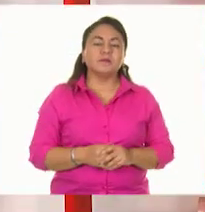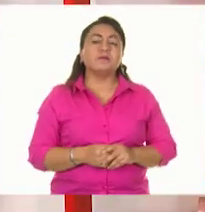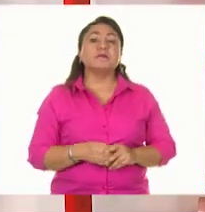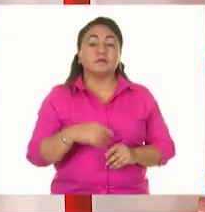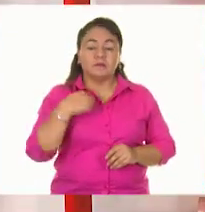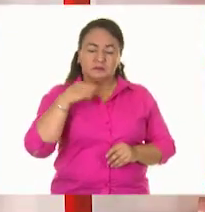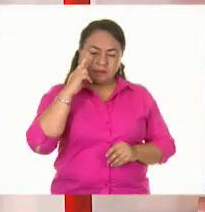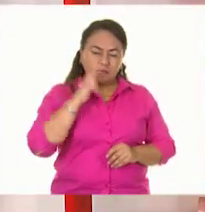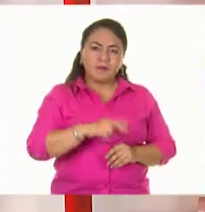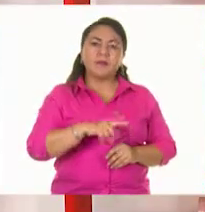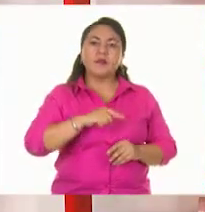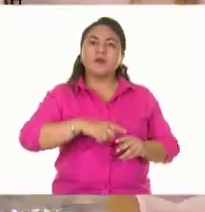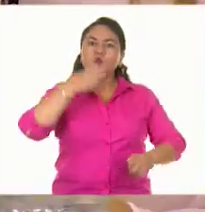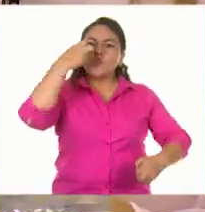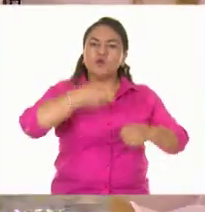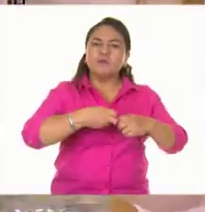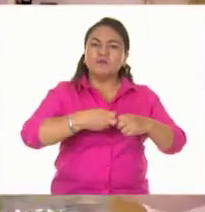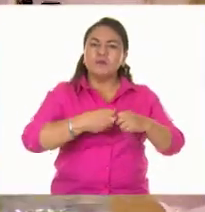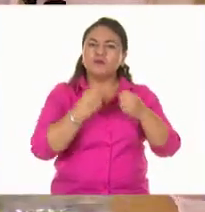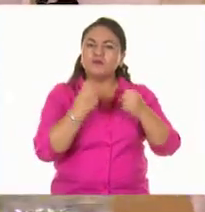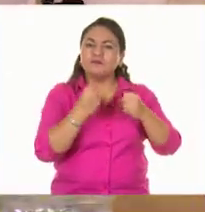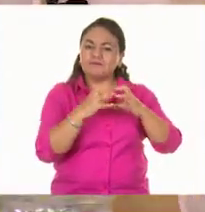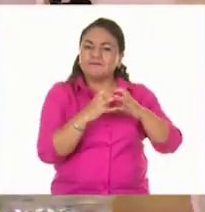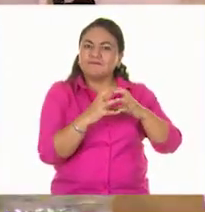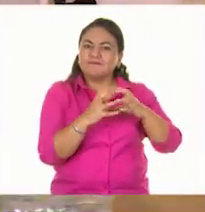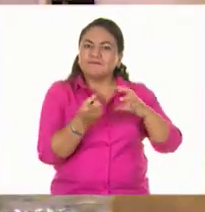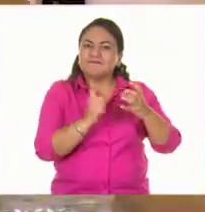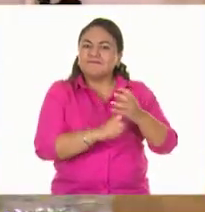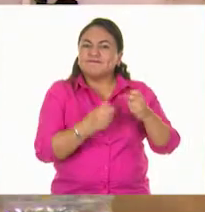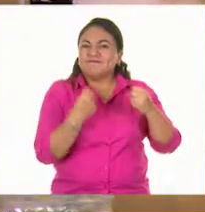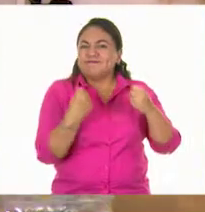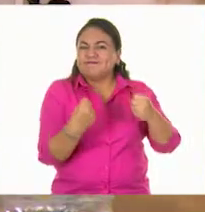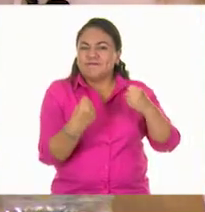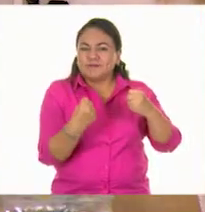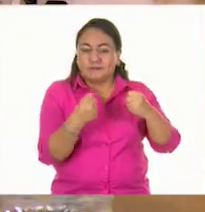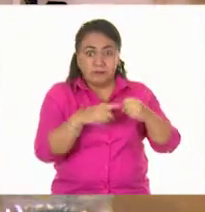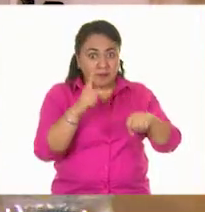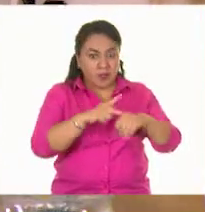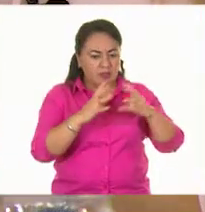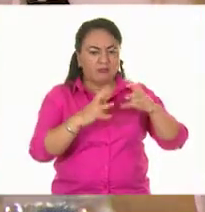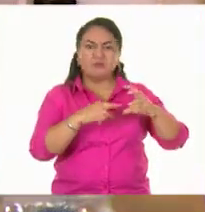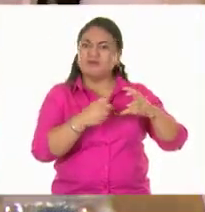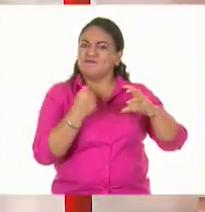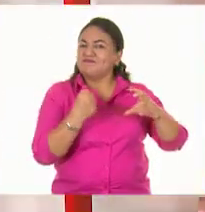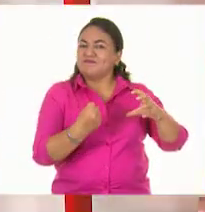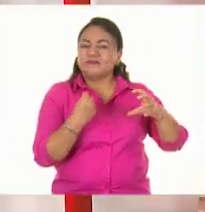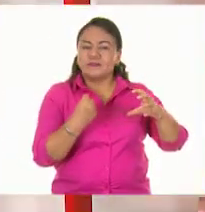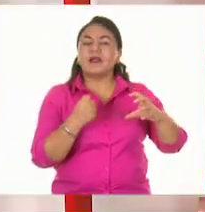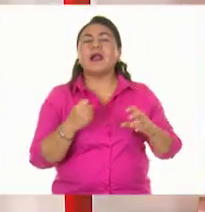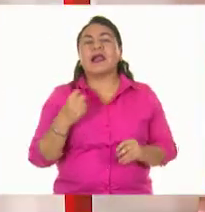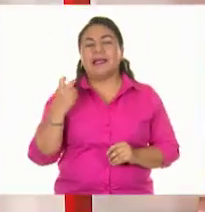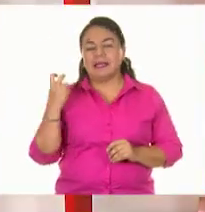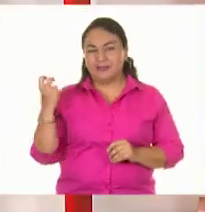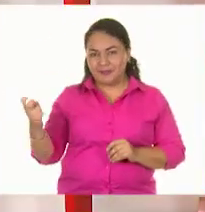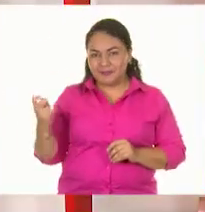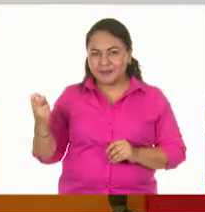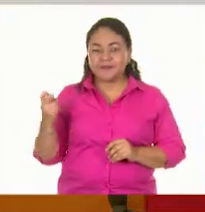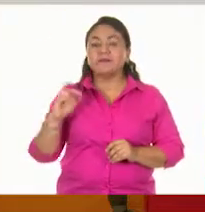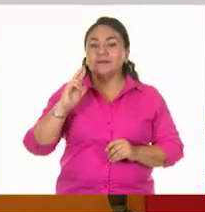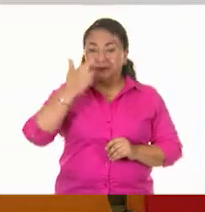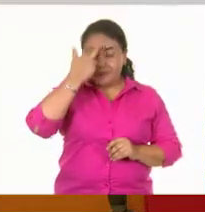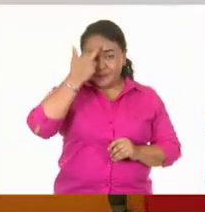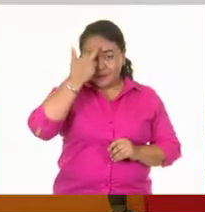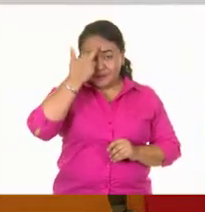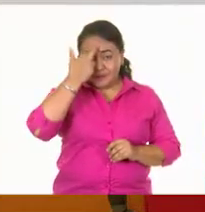característica es la rigidez. Muy bien. Que en esta piedra es muy grande. Exacto. Recuerden